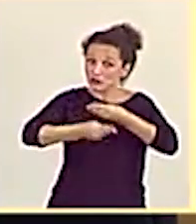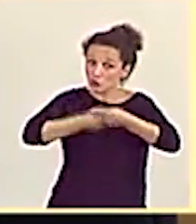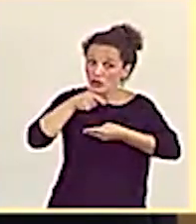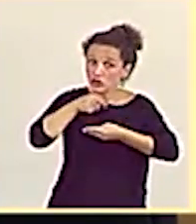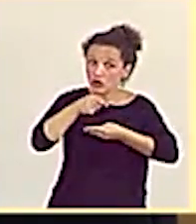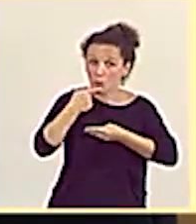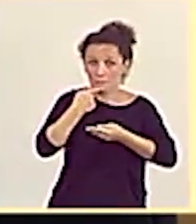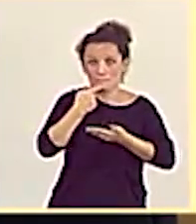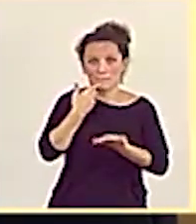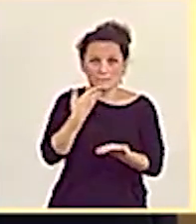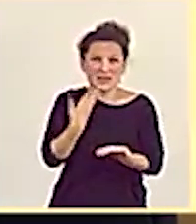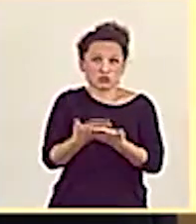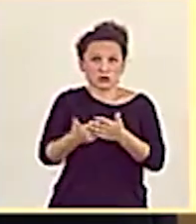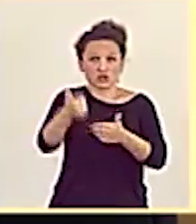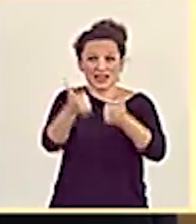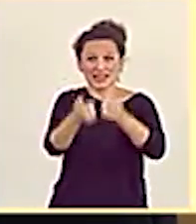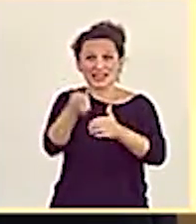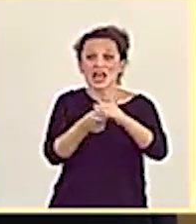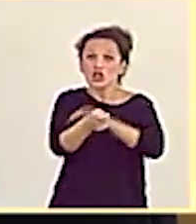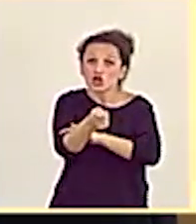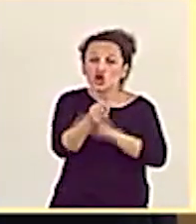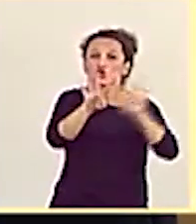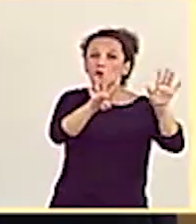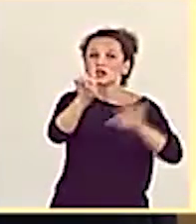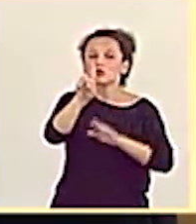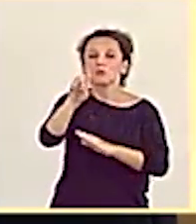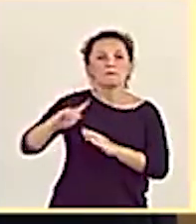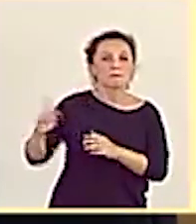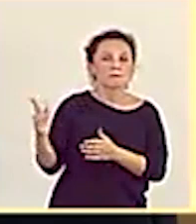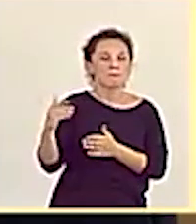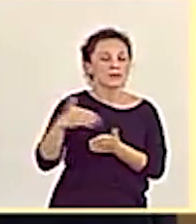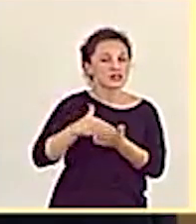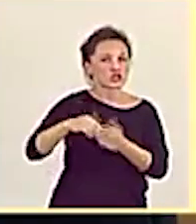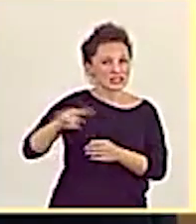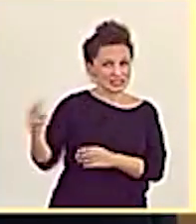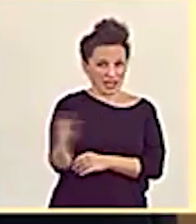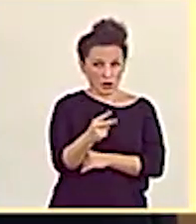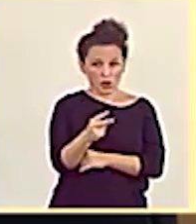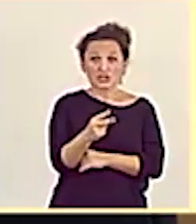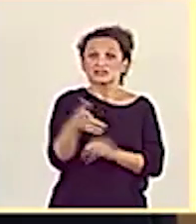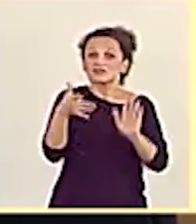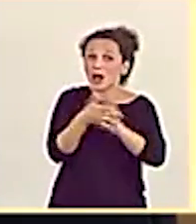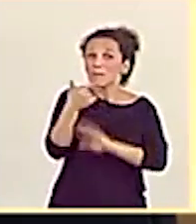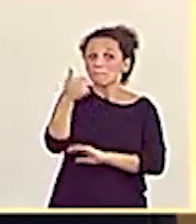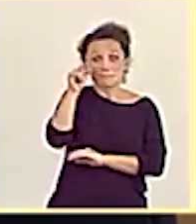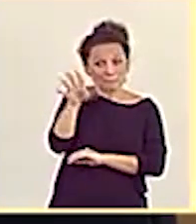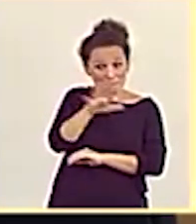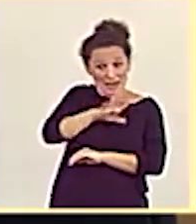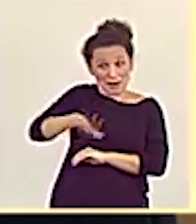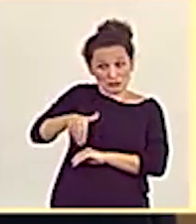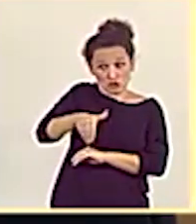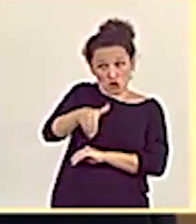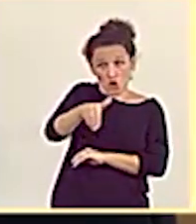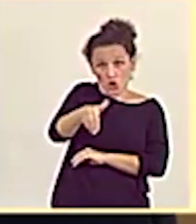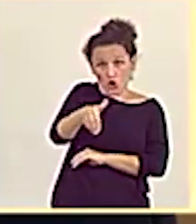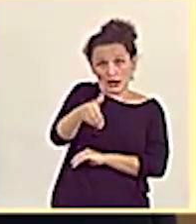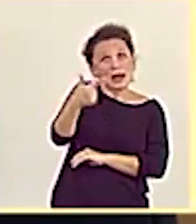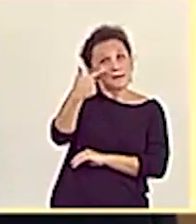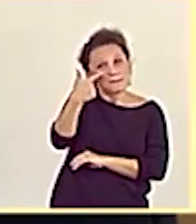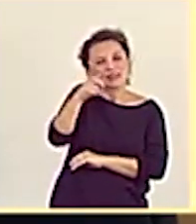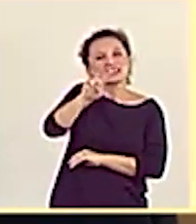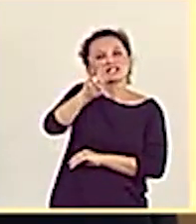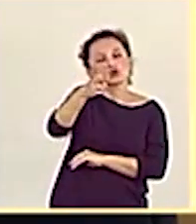licitación de algo más de 41 millones de euros. En este sentido, la previsión es que las obras den comienzo en el segundo